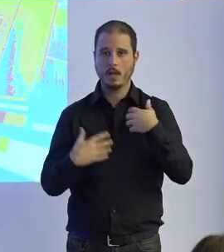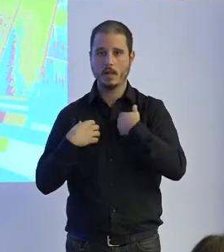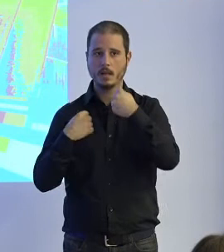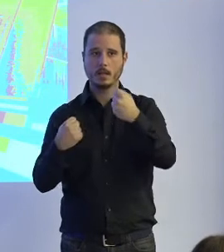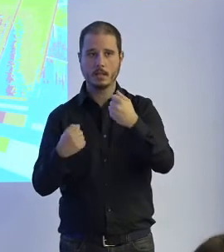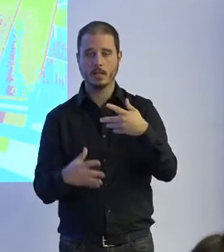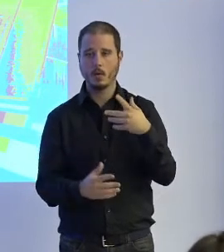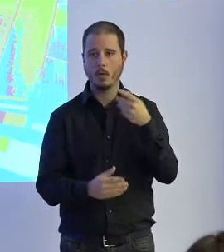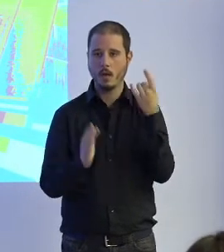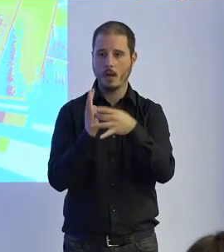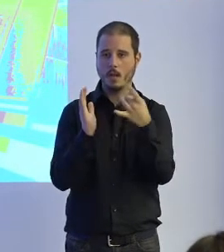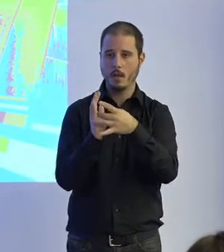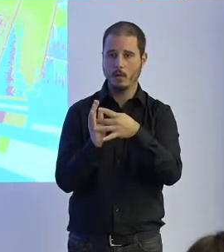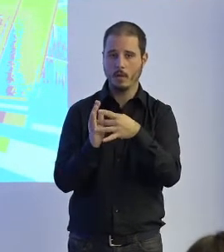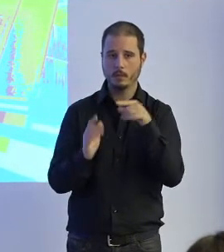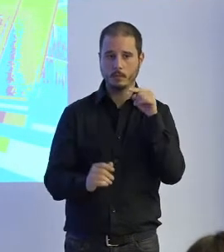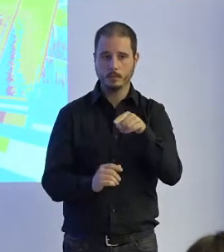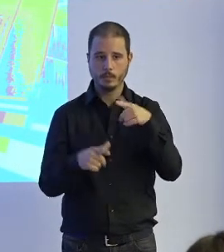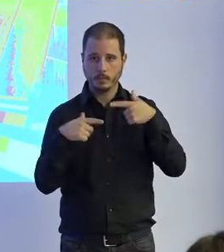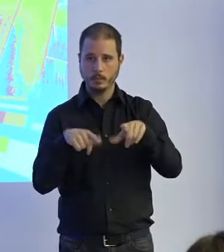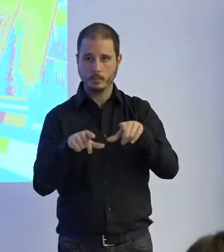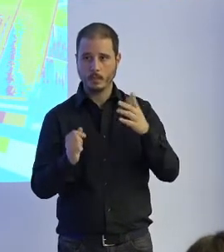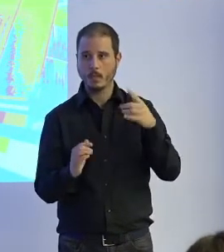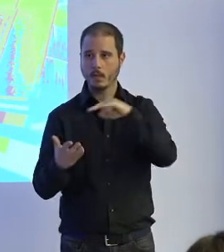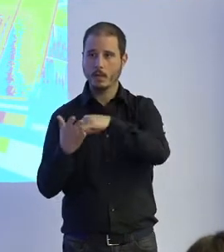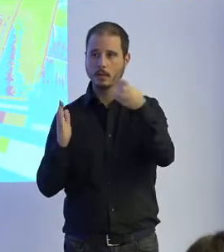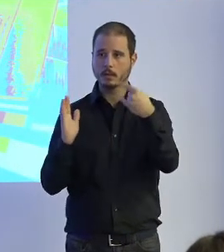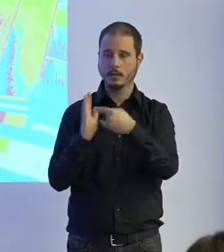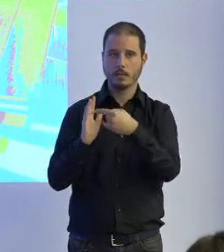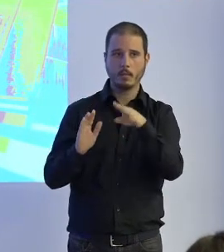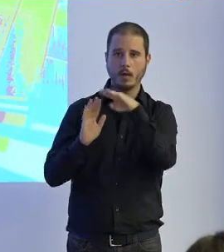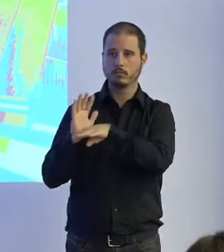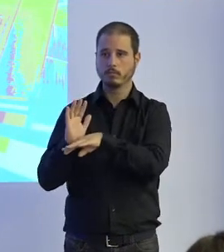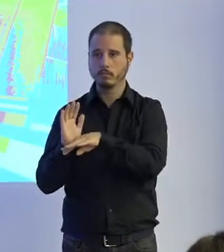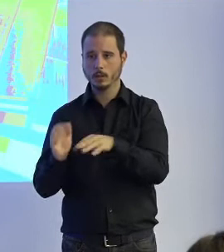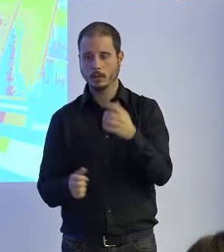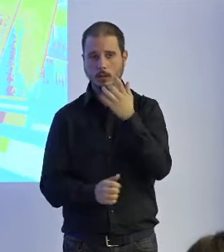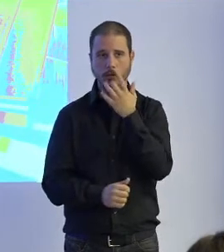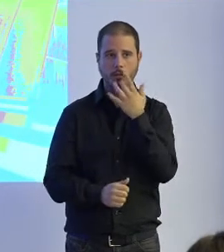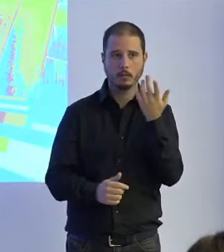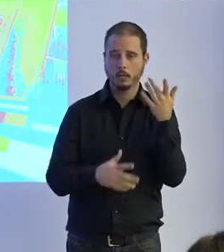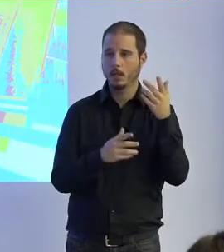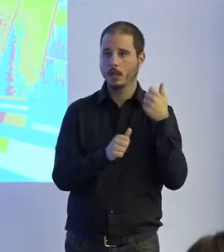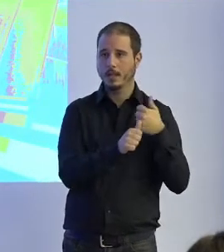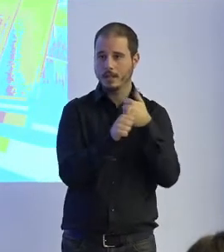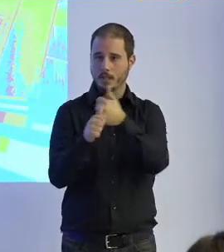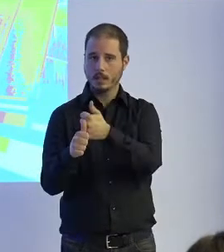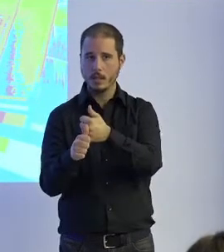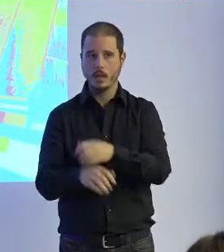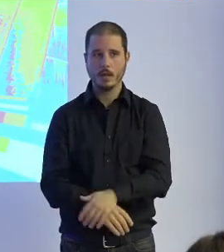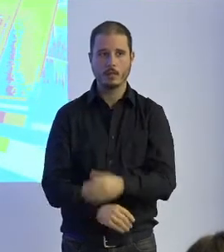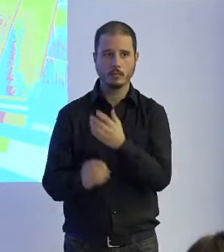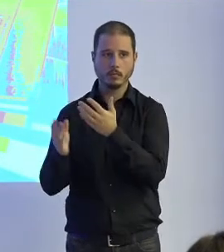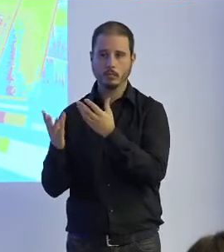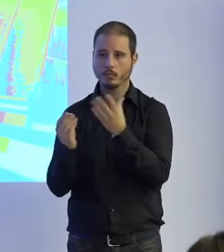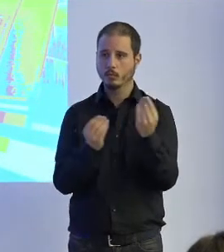desarrollamos un poquito algunos proyectos sistemas de información desarrollamos soluciones para entornos socios asistenciales que muchos de